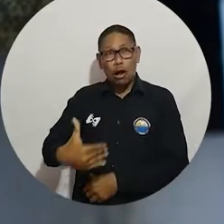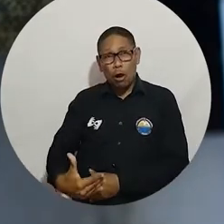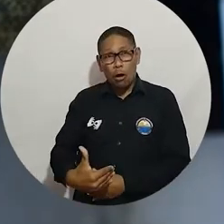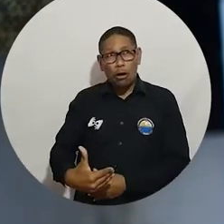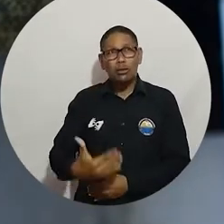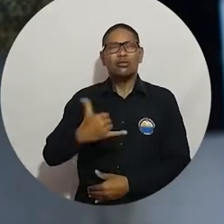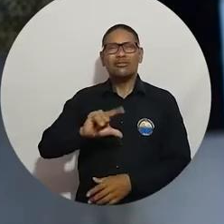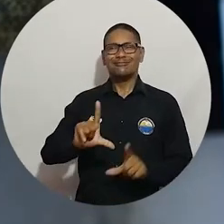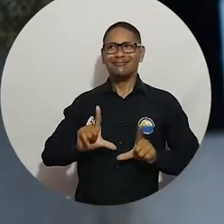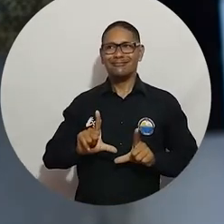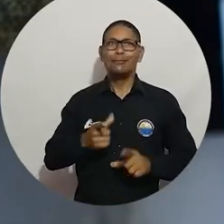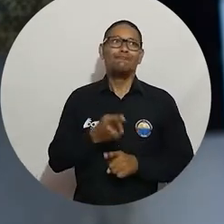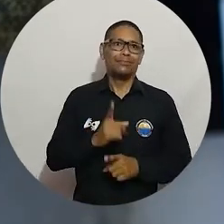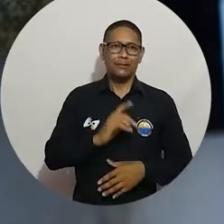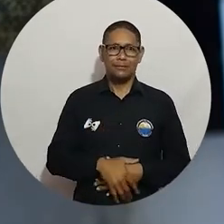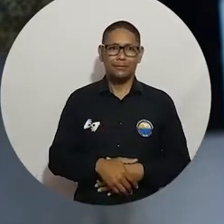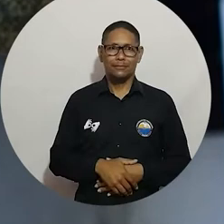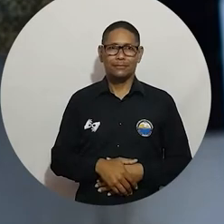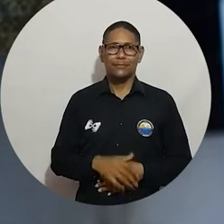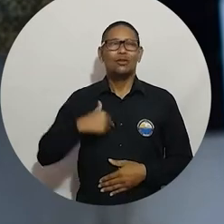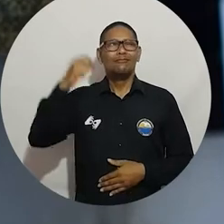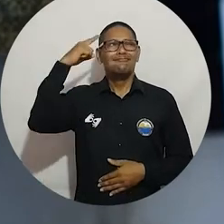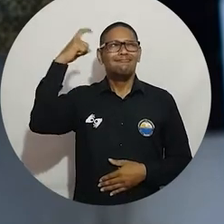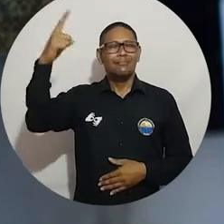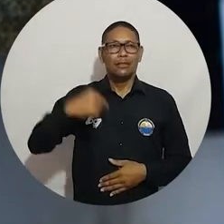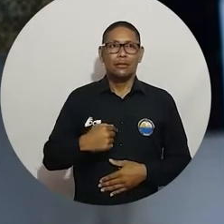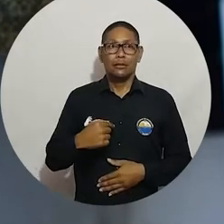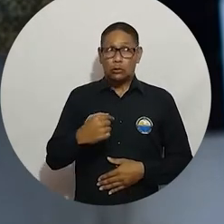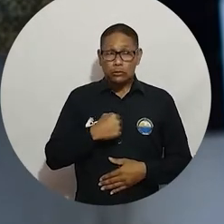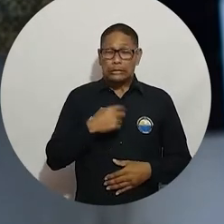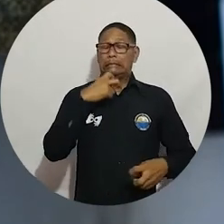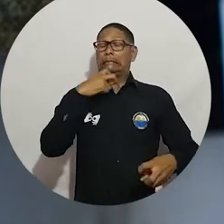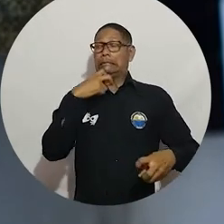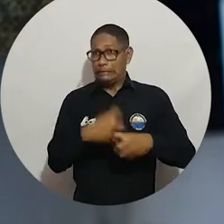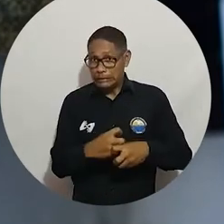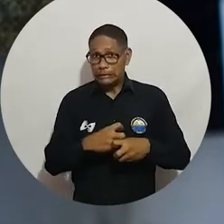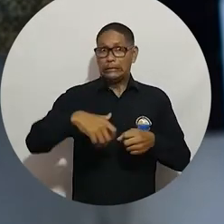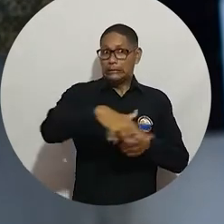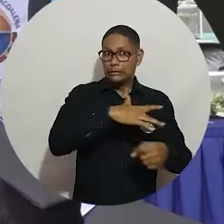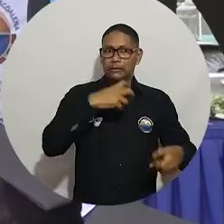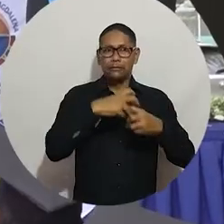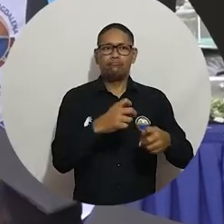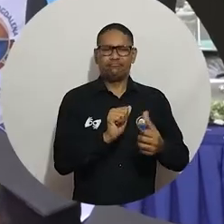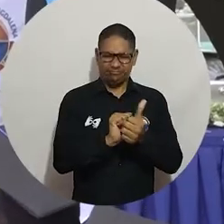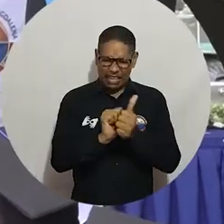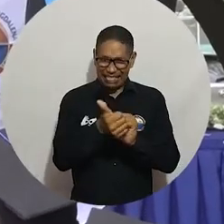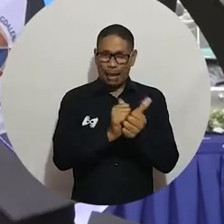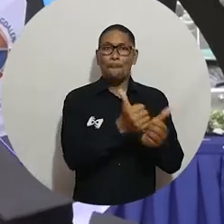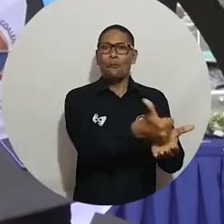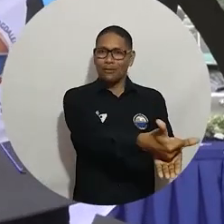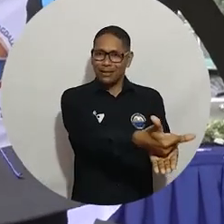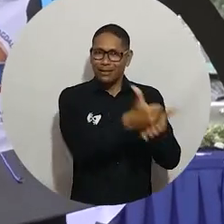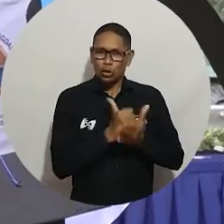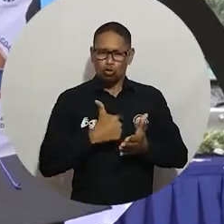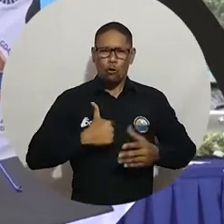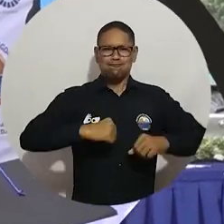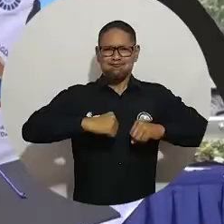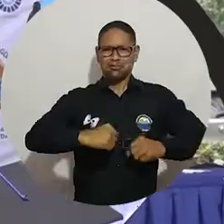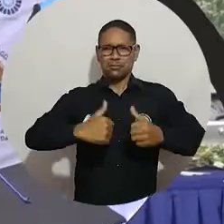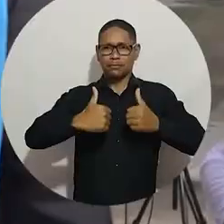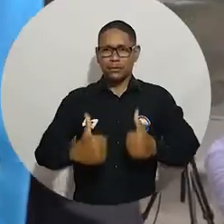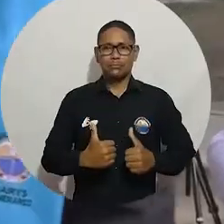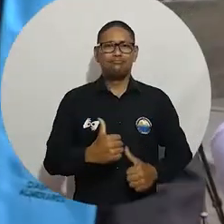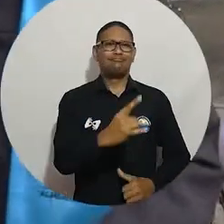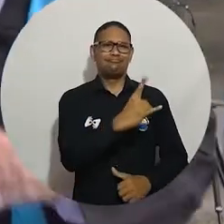seguir y gracias a Dios ya estoy aquí. El sueño mío fue eso, cuando mi niño tenga dos años me graduo. Es algo que siempre